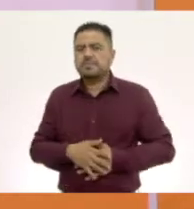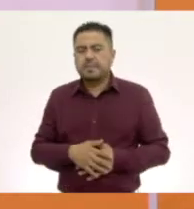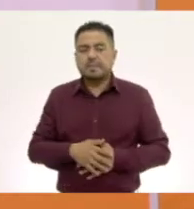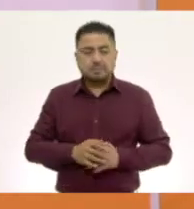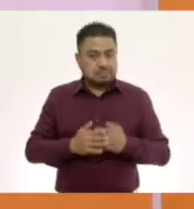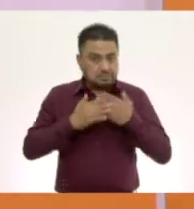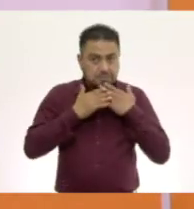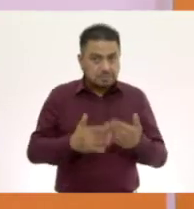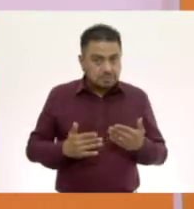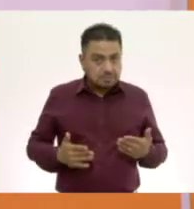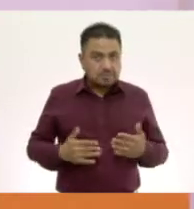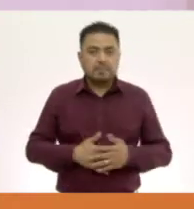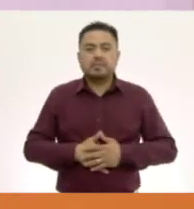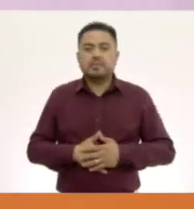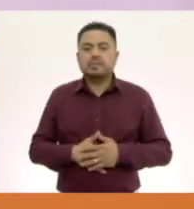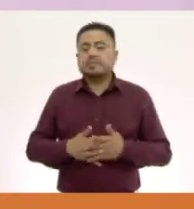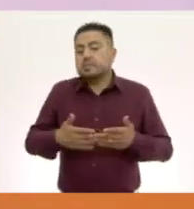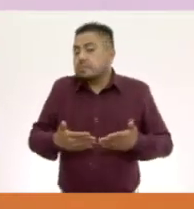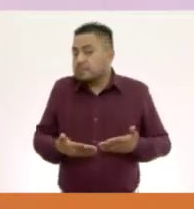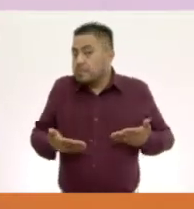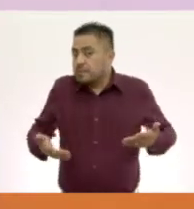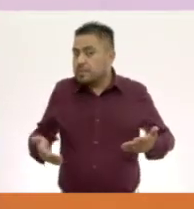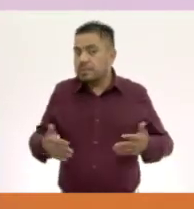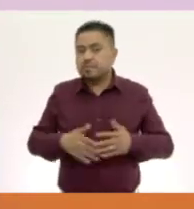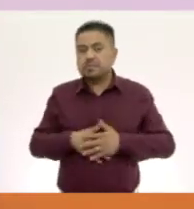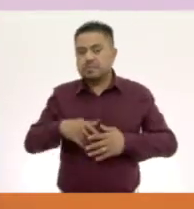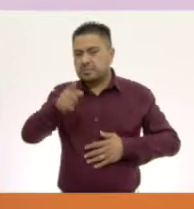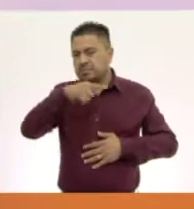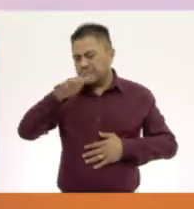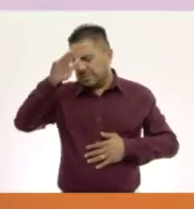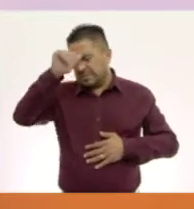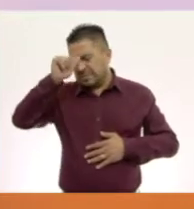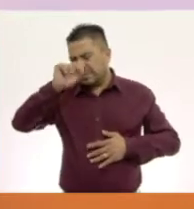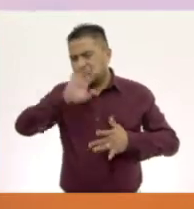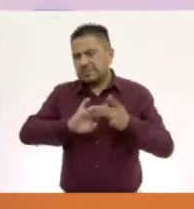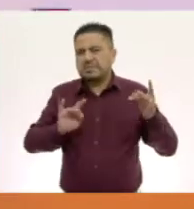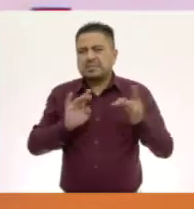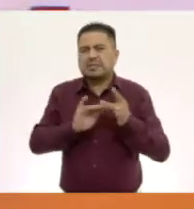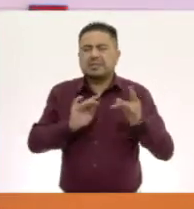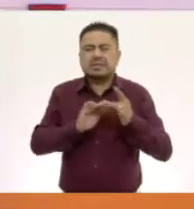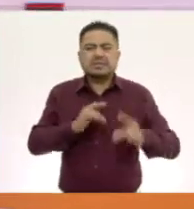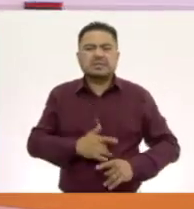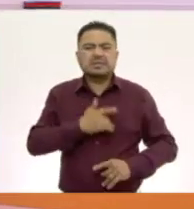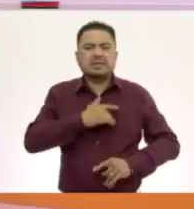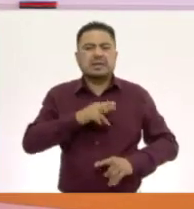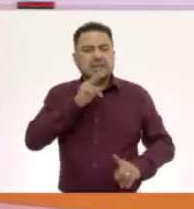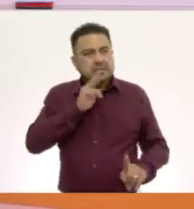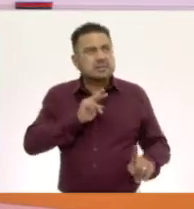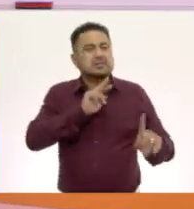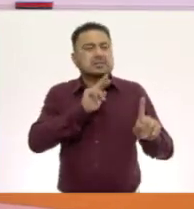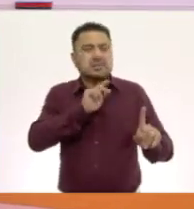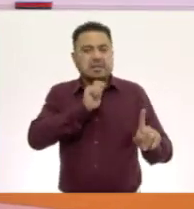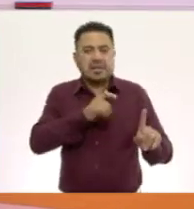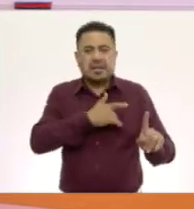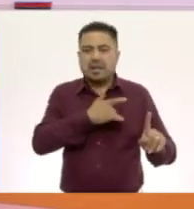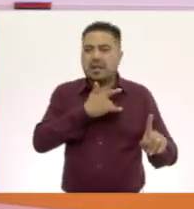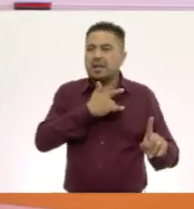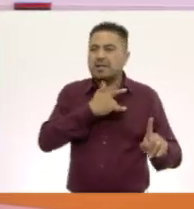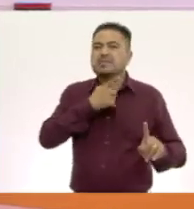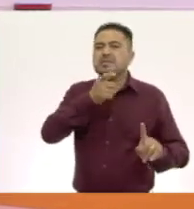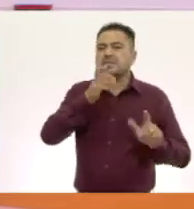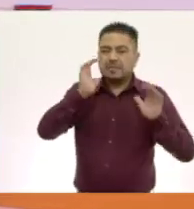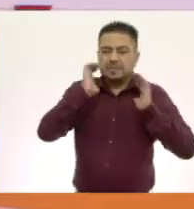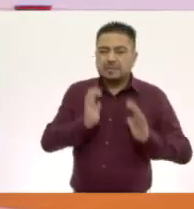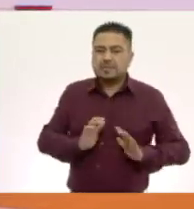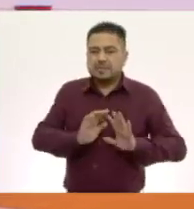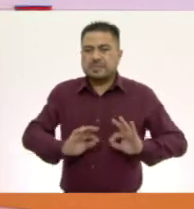Muy bien. Y entonces, ¿se acuerdan cuando hablábamos del sentido de la vista y que dijimos que el órgano